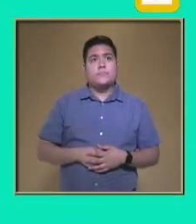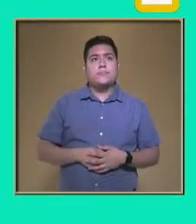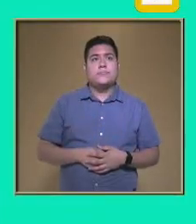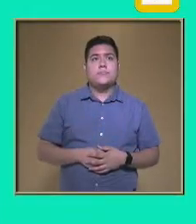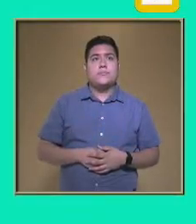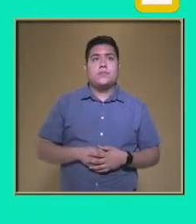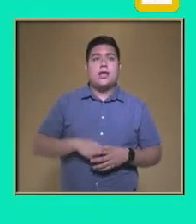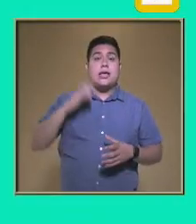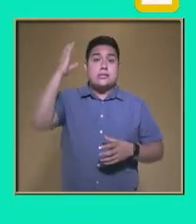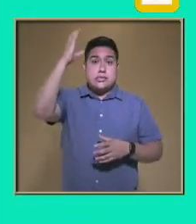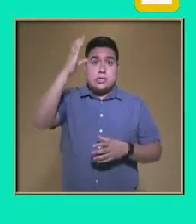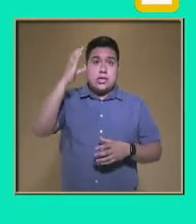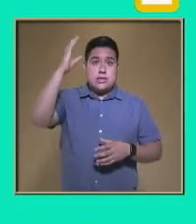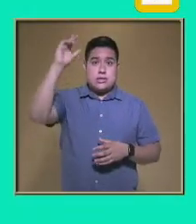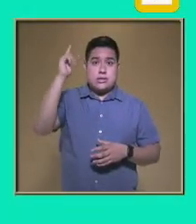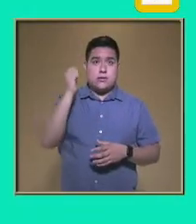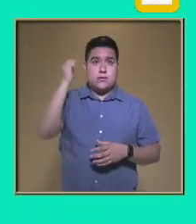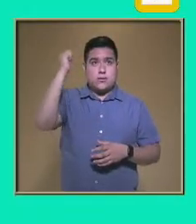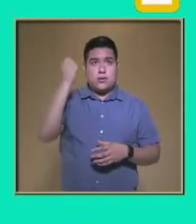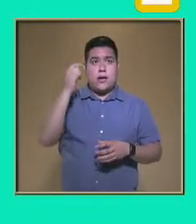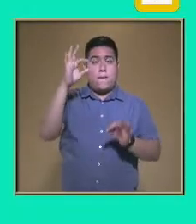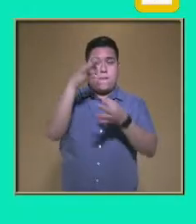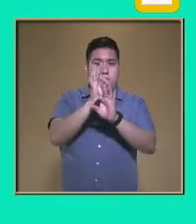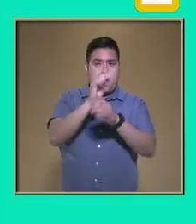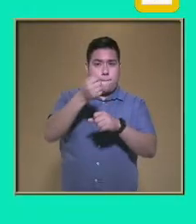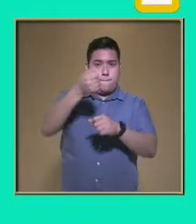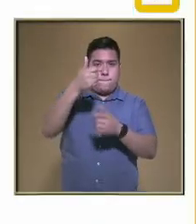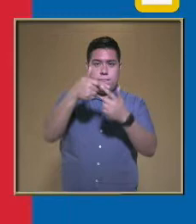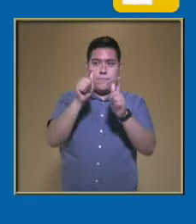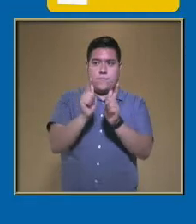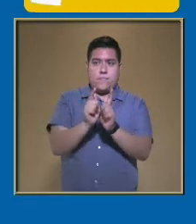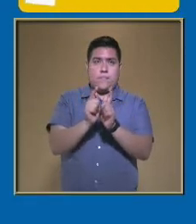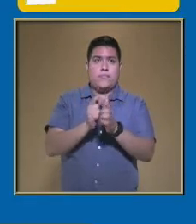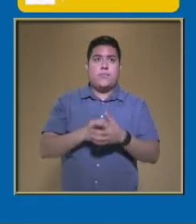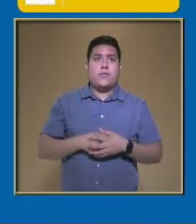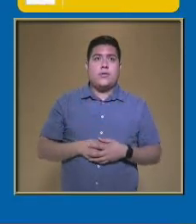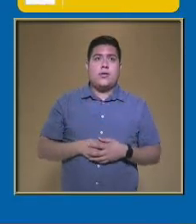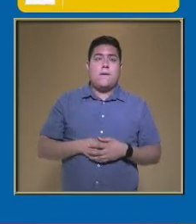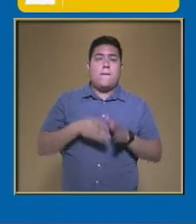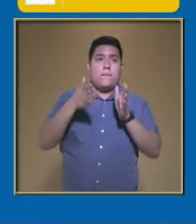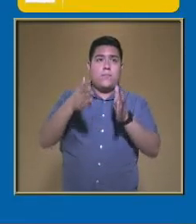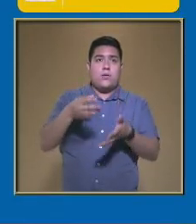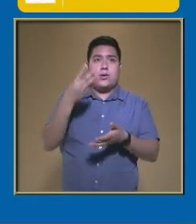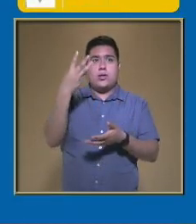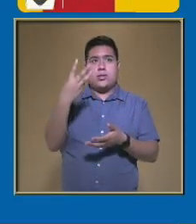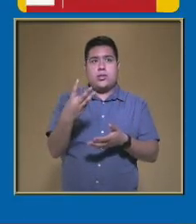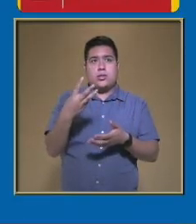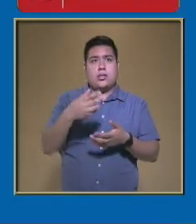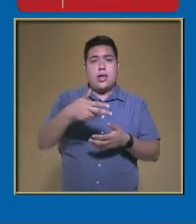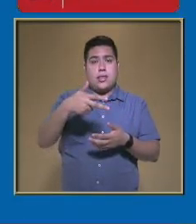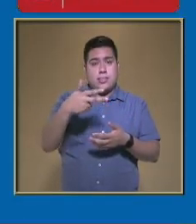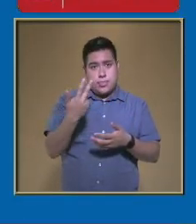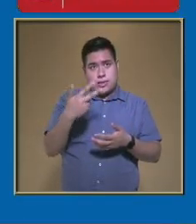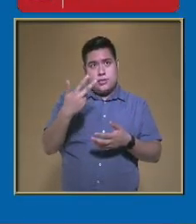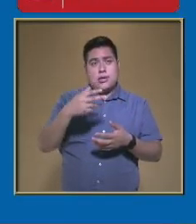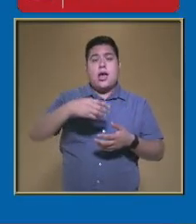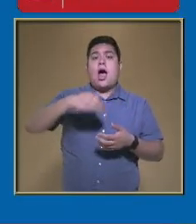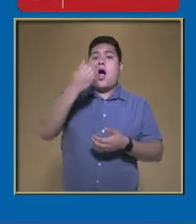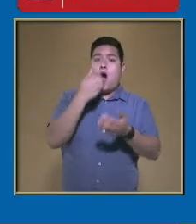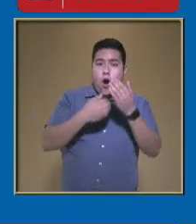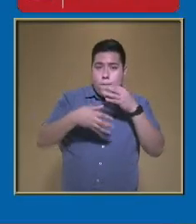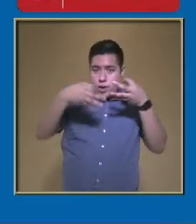Ciencias y tecnología Biología Primer grado Bloque 3 13 Dieta correcta